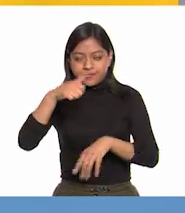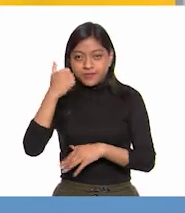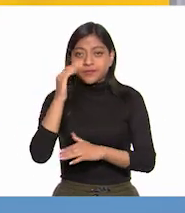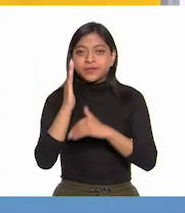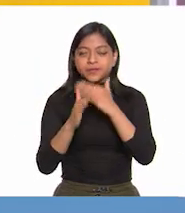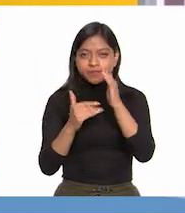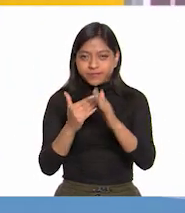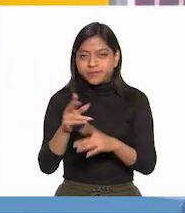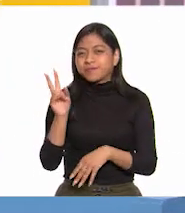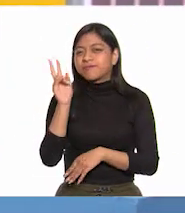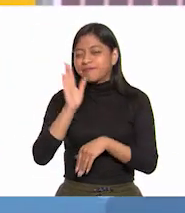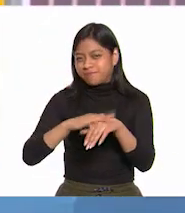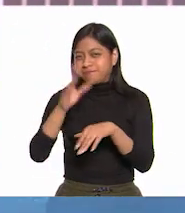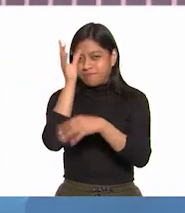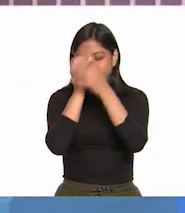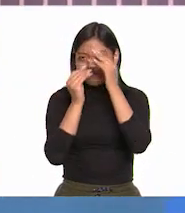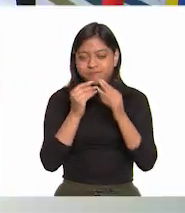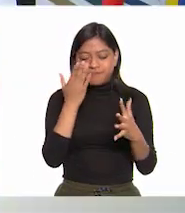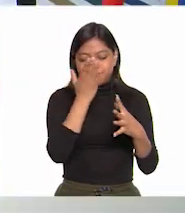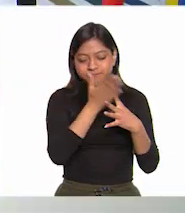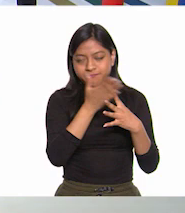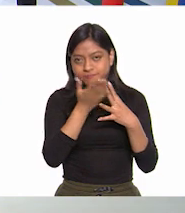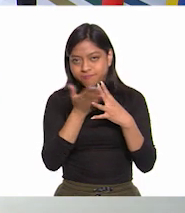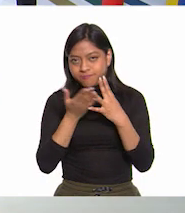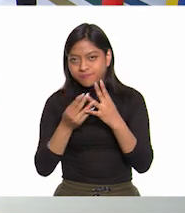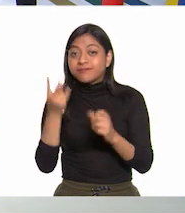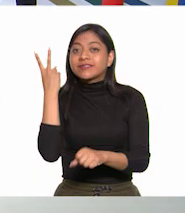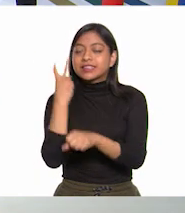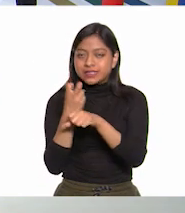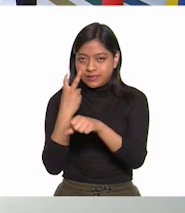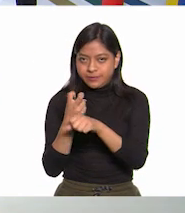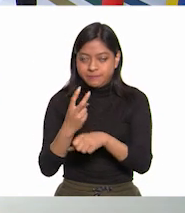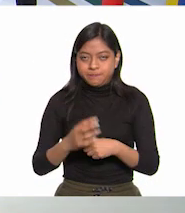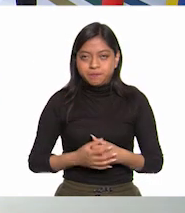Después, veremos la segunda etapa. Perfecto.